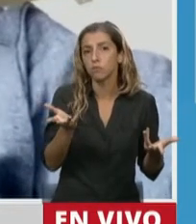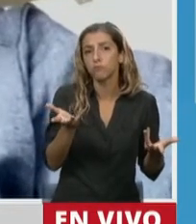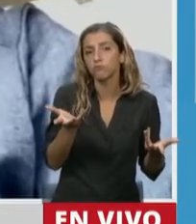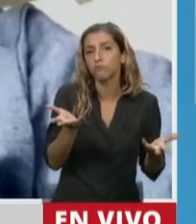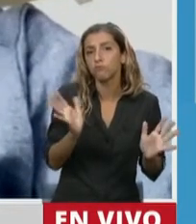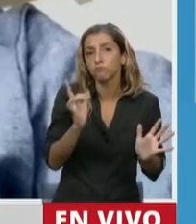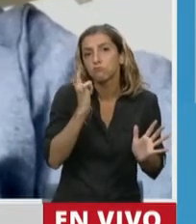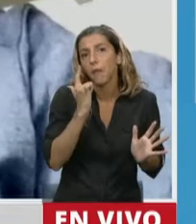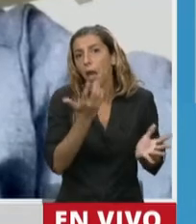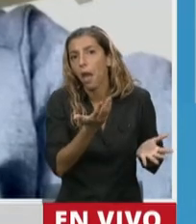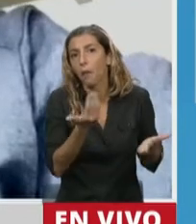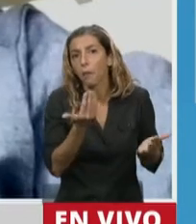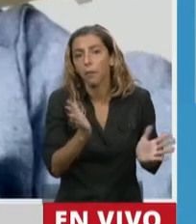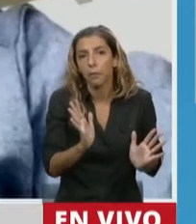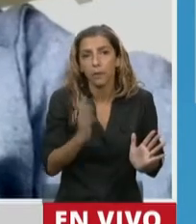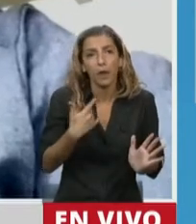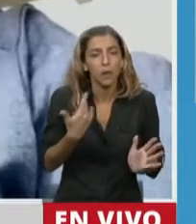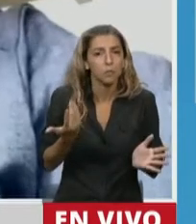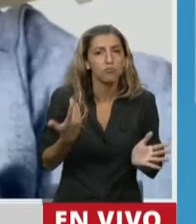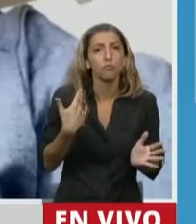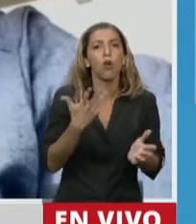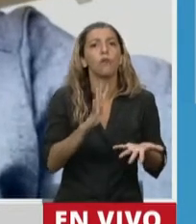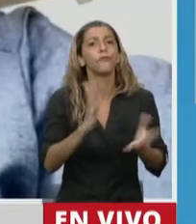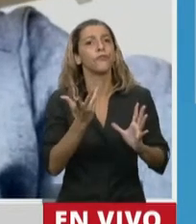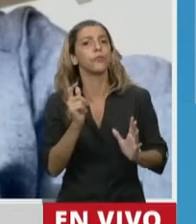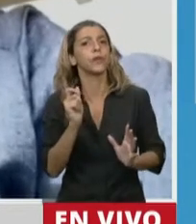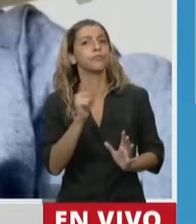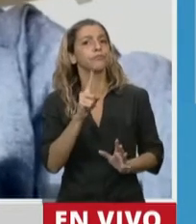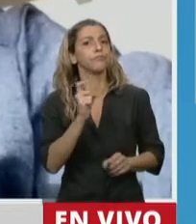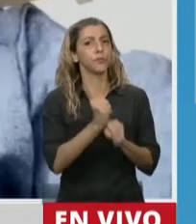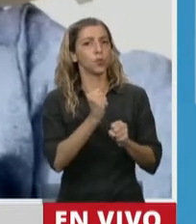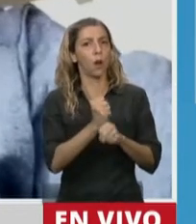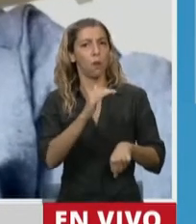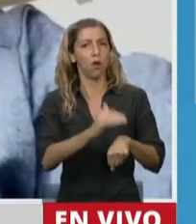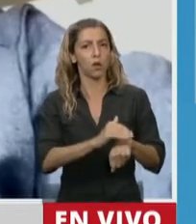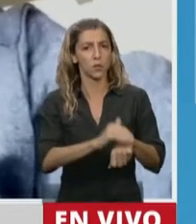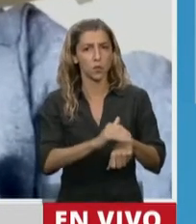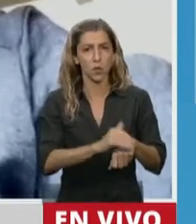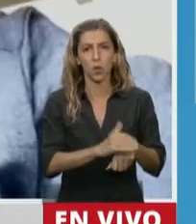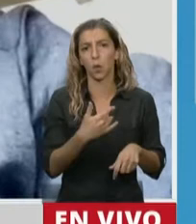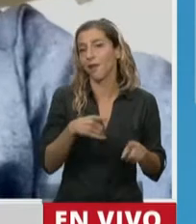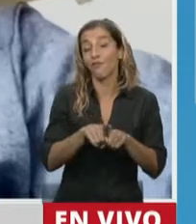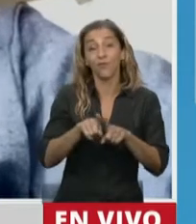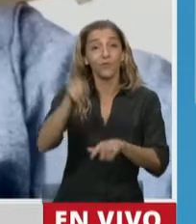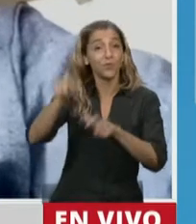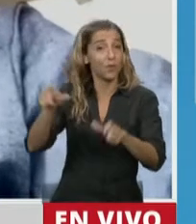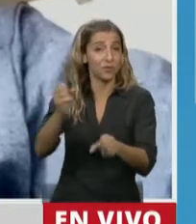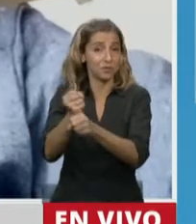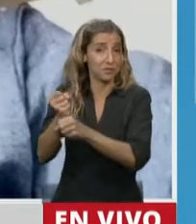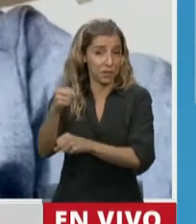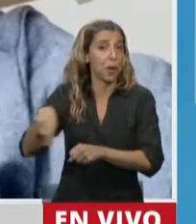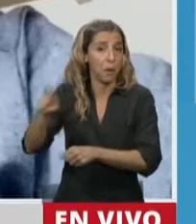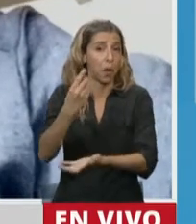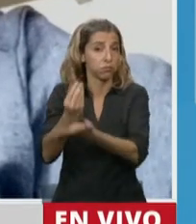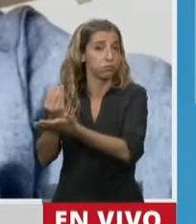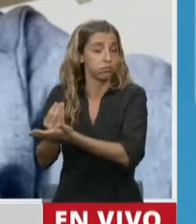el rol, el espacio que ocupan, pero sí creo que los argentinos tienen claro